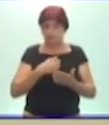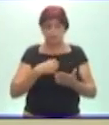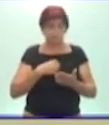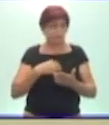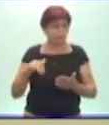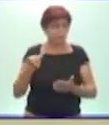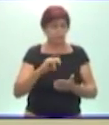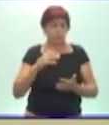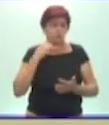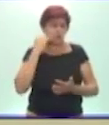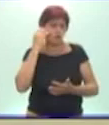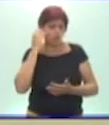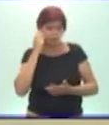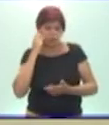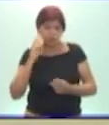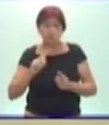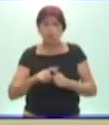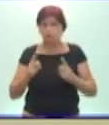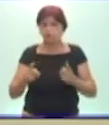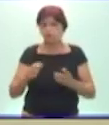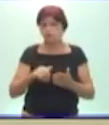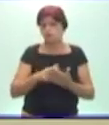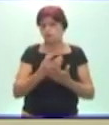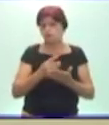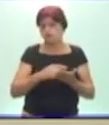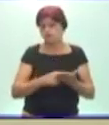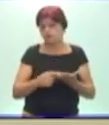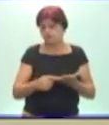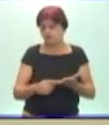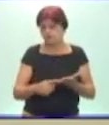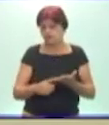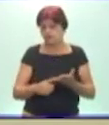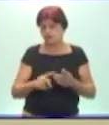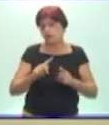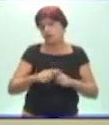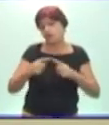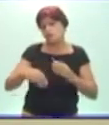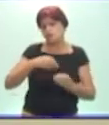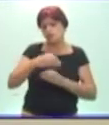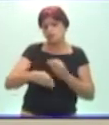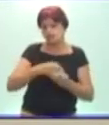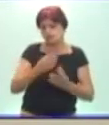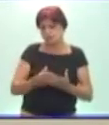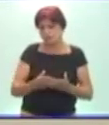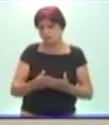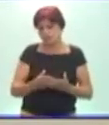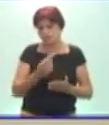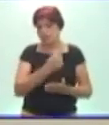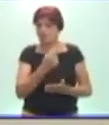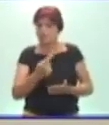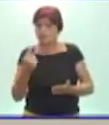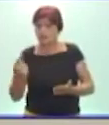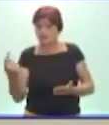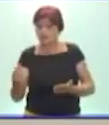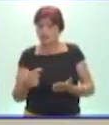¿Por qué son los días de la semana? Ah, ¿por qué cambian? ¿Por qué cada semana tiene un color diferente?